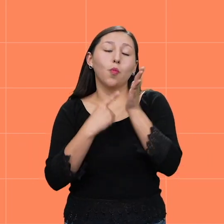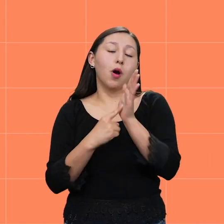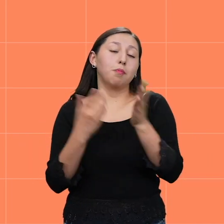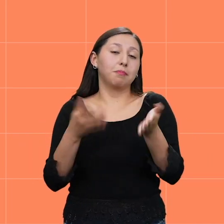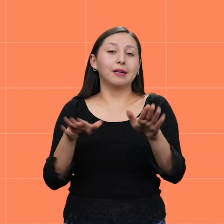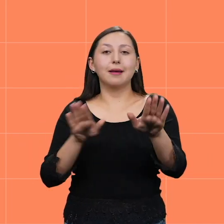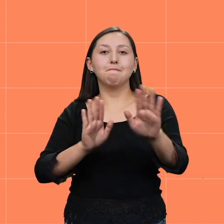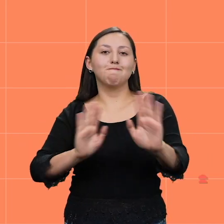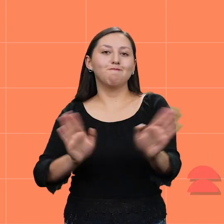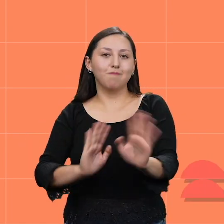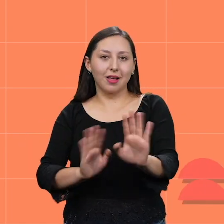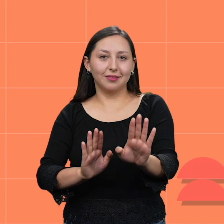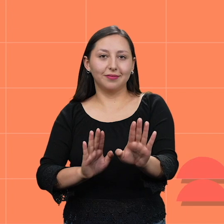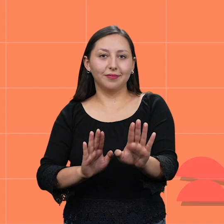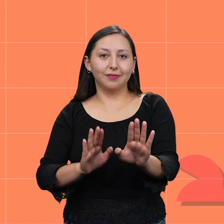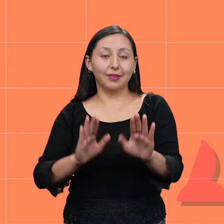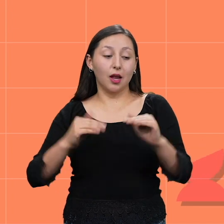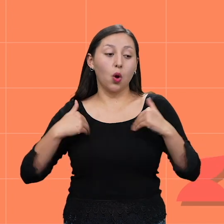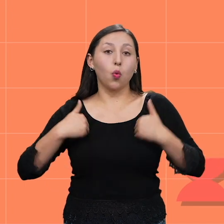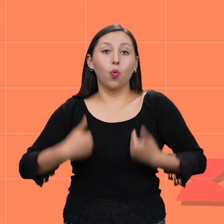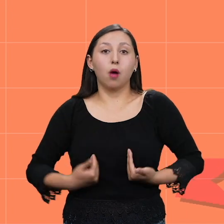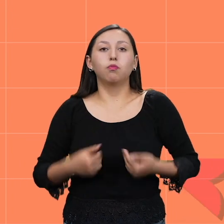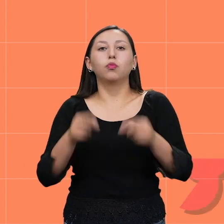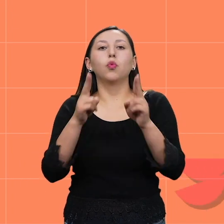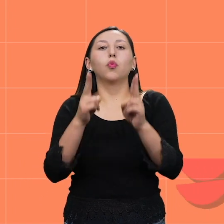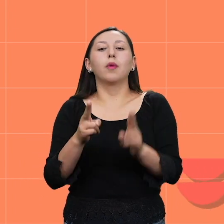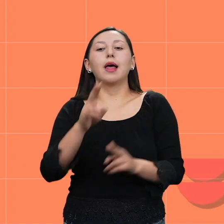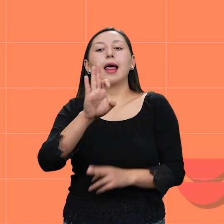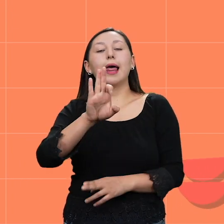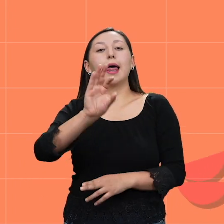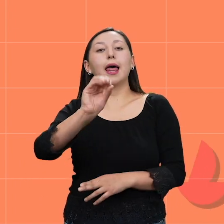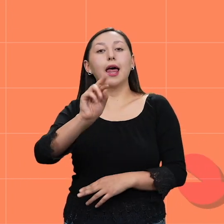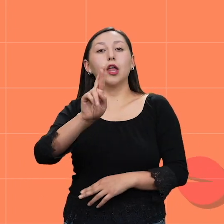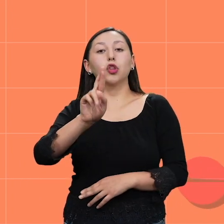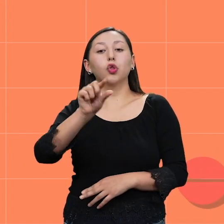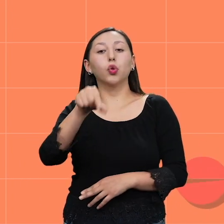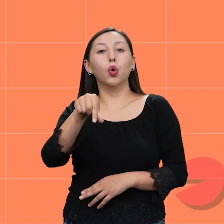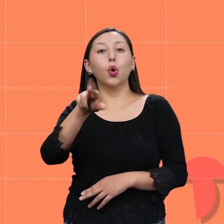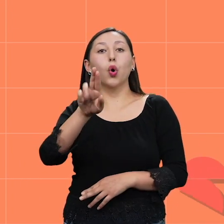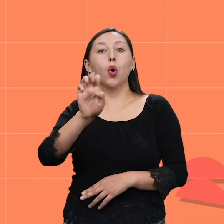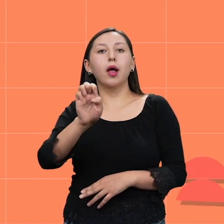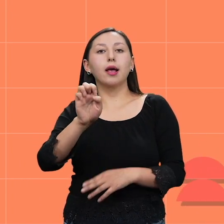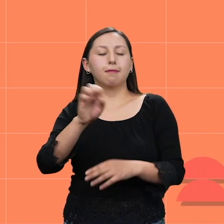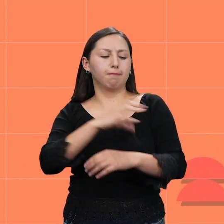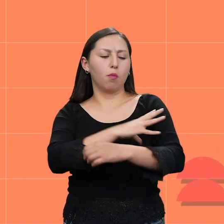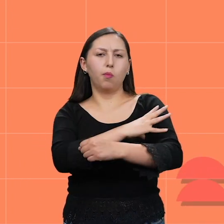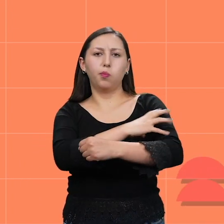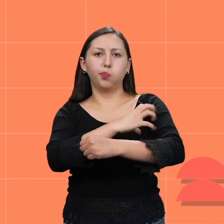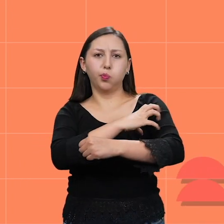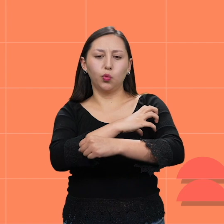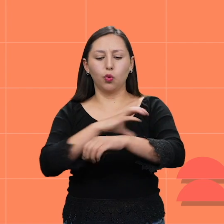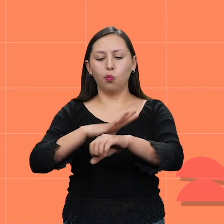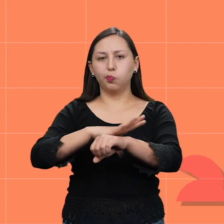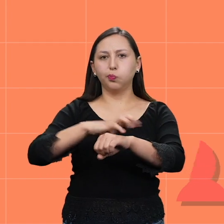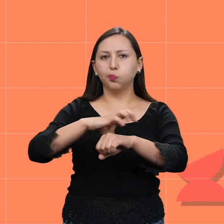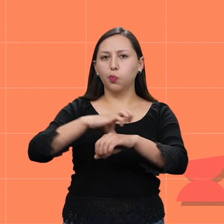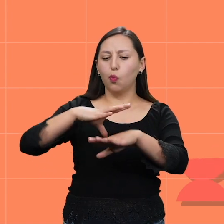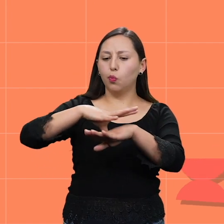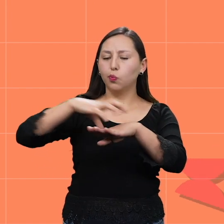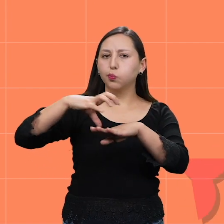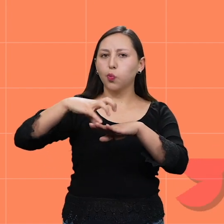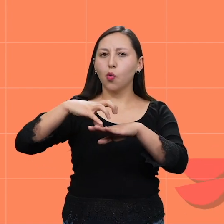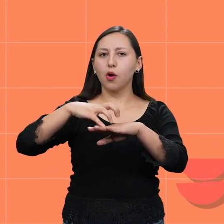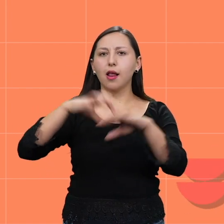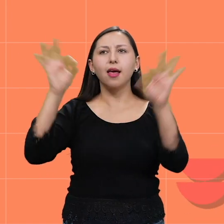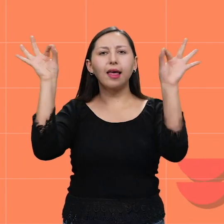En el cuerpo humano, el torque es generado por la activación de músculos y tendones, que transmiten la